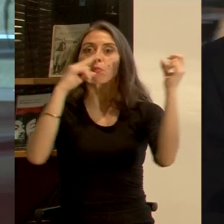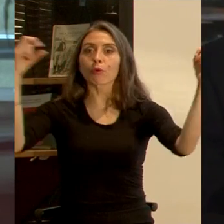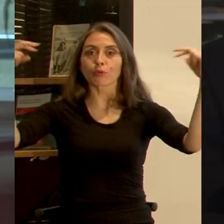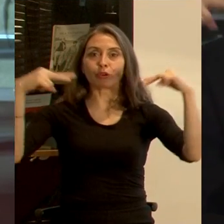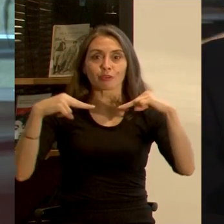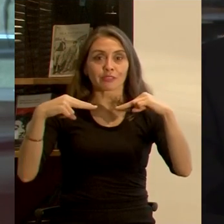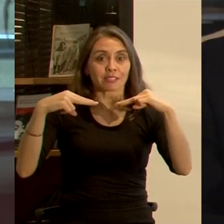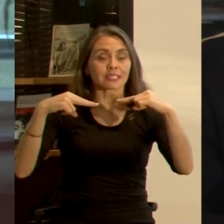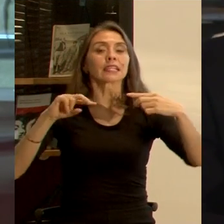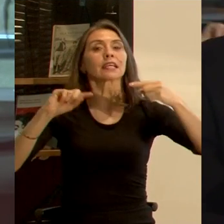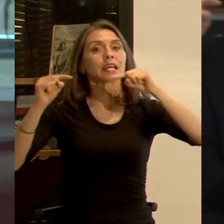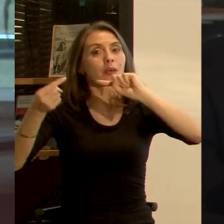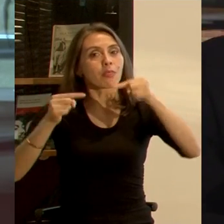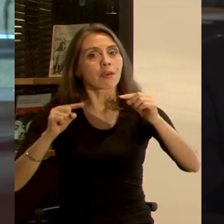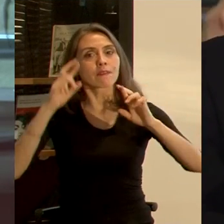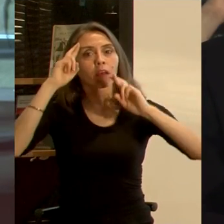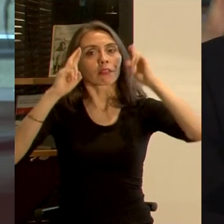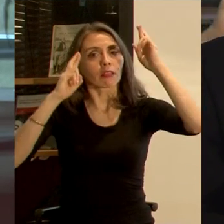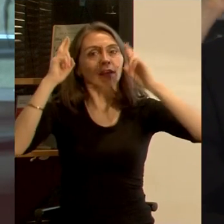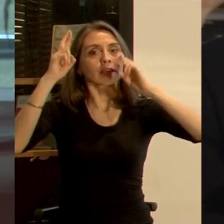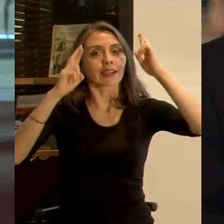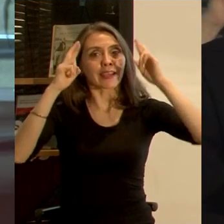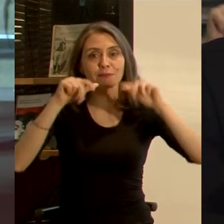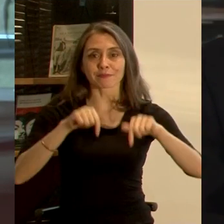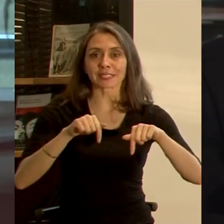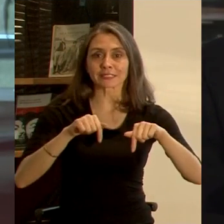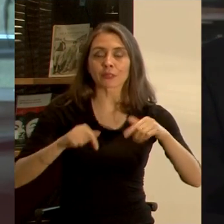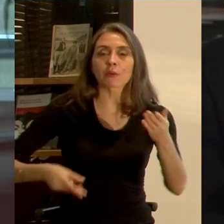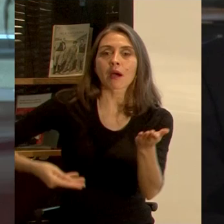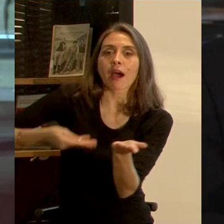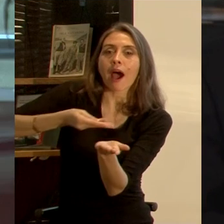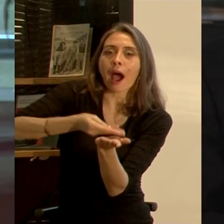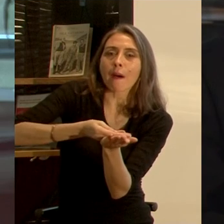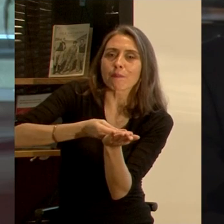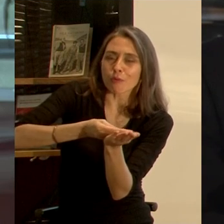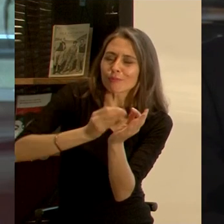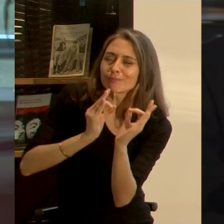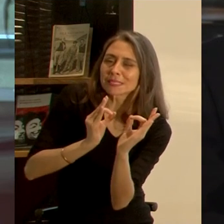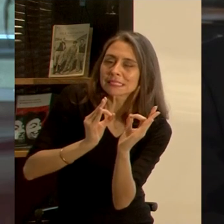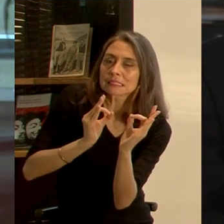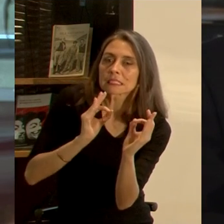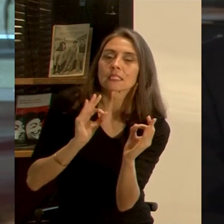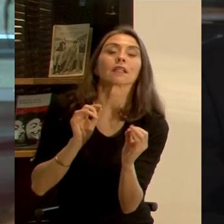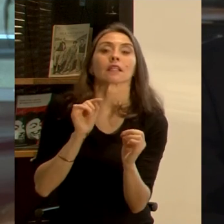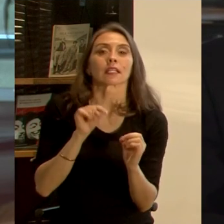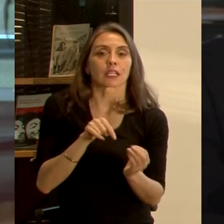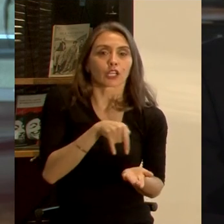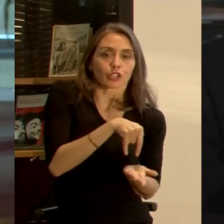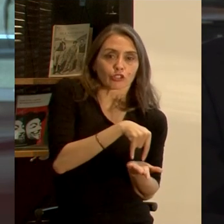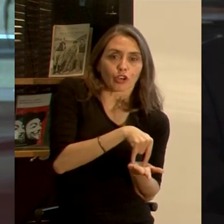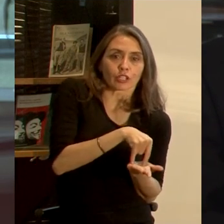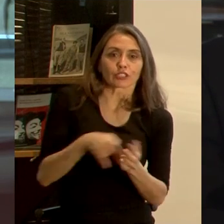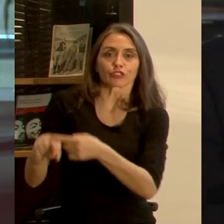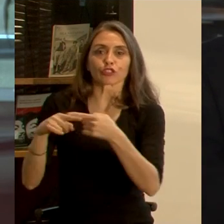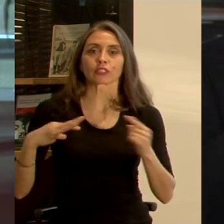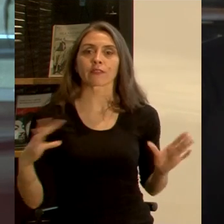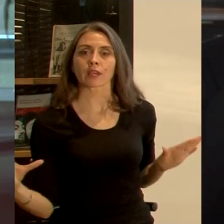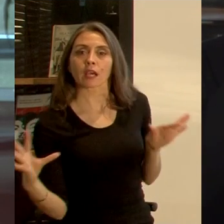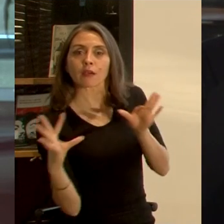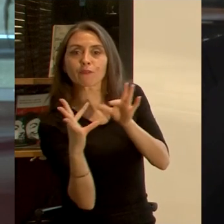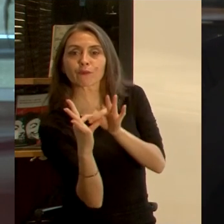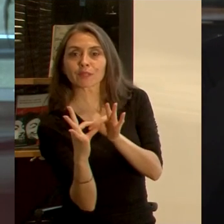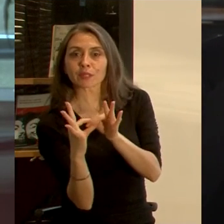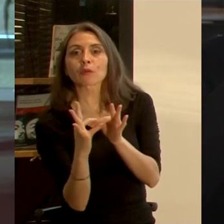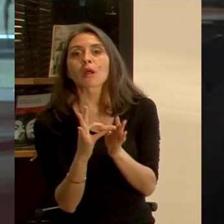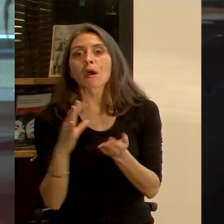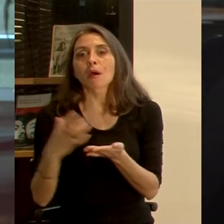Esperamos que el debate y la reflexión que aquí se generen sea un aporte concreto a la vinculación entre el Congreso y la sociedad civil para